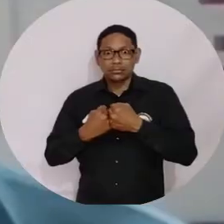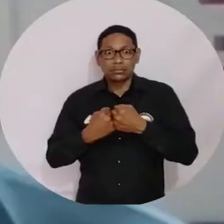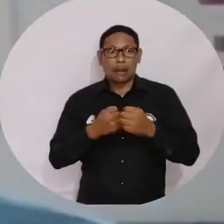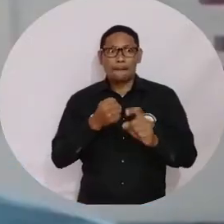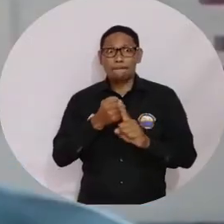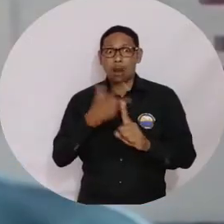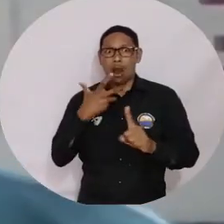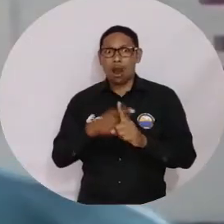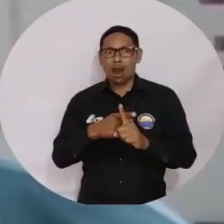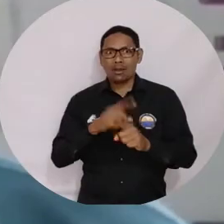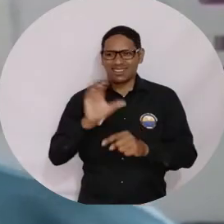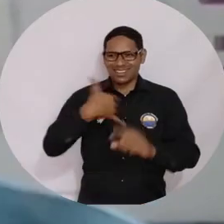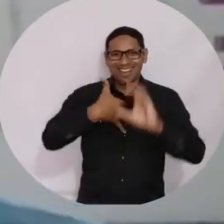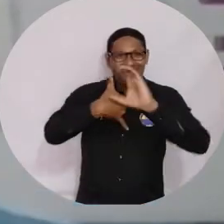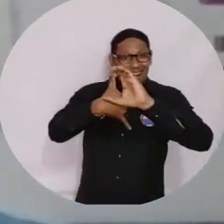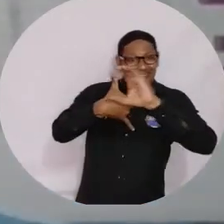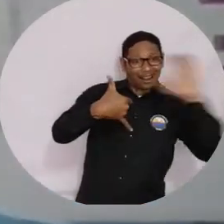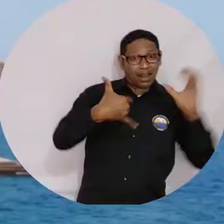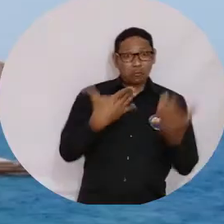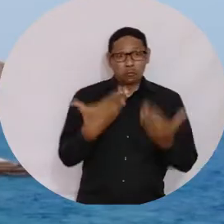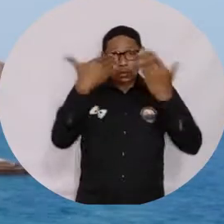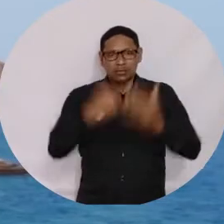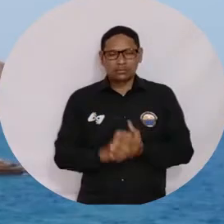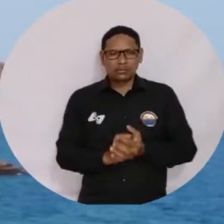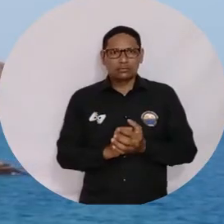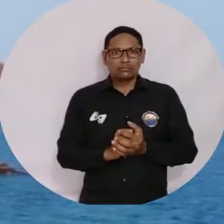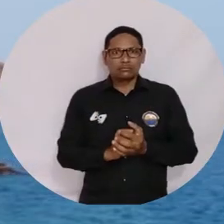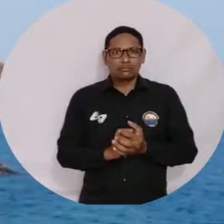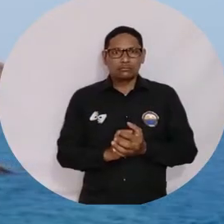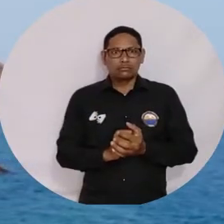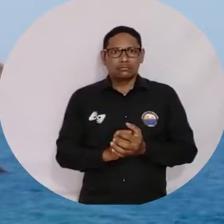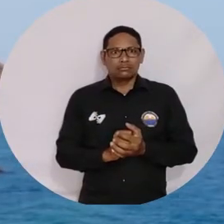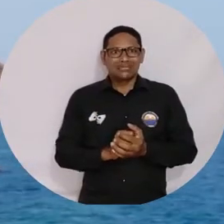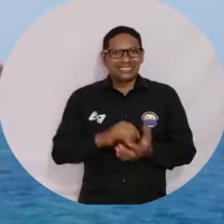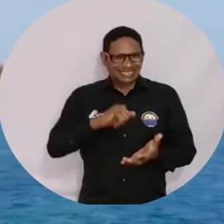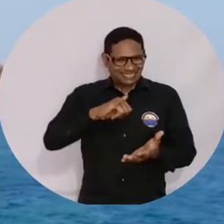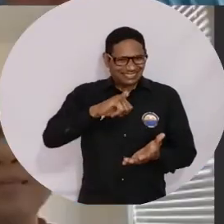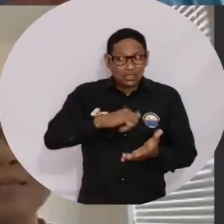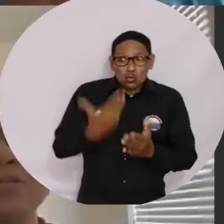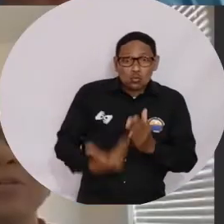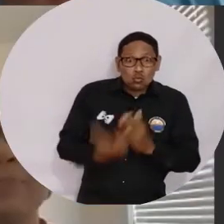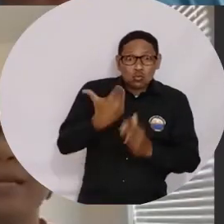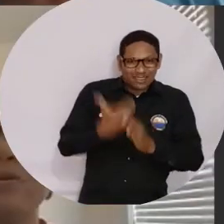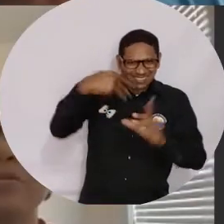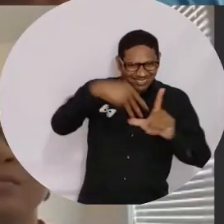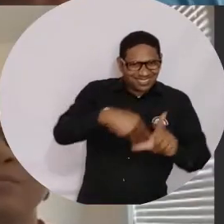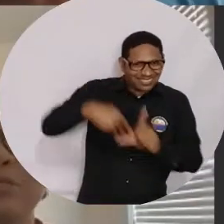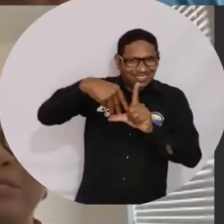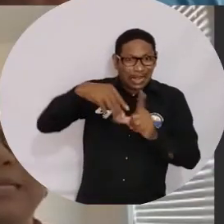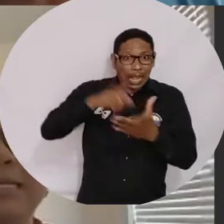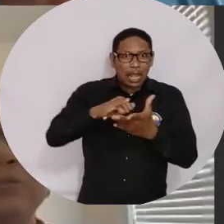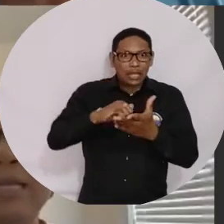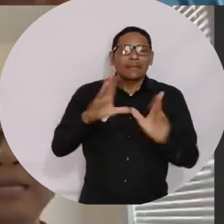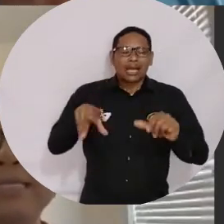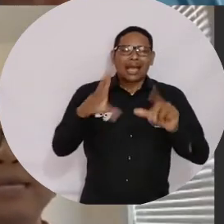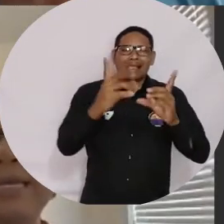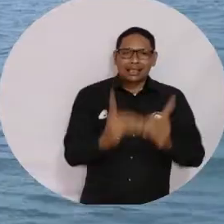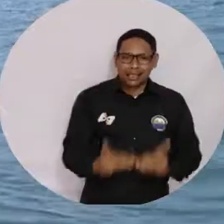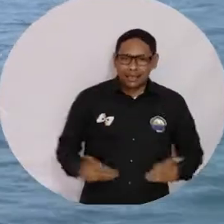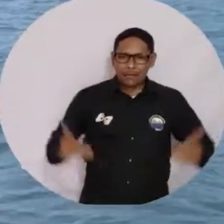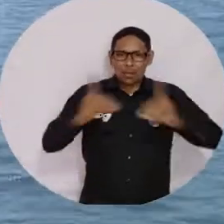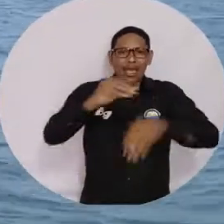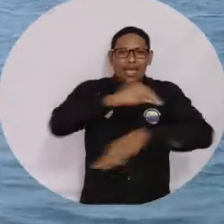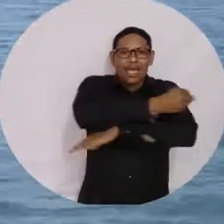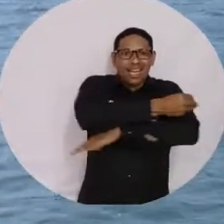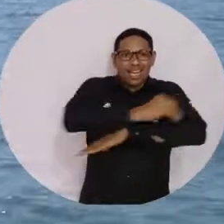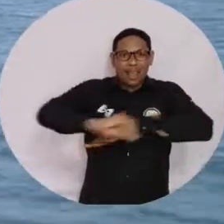para la región Caribe de este maestría. Lo necesita la región. En el marco de este lanzamiento también se dio apertura al Diplomado en Herramientas